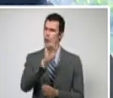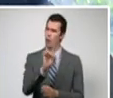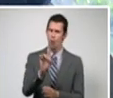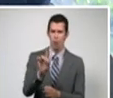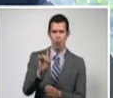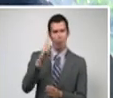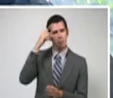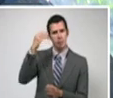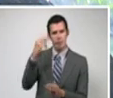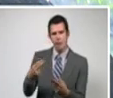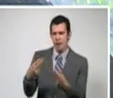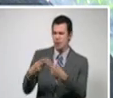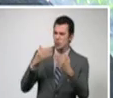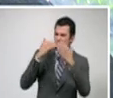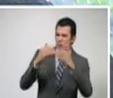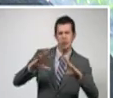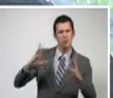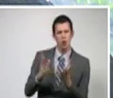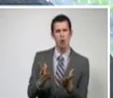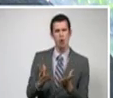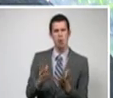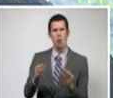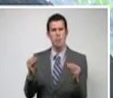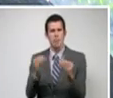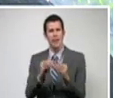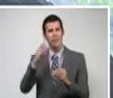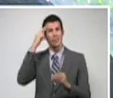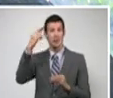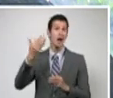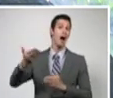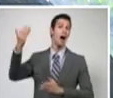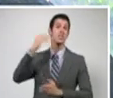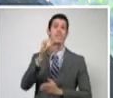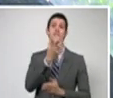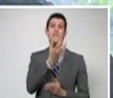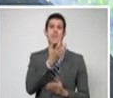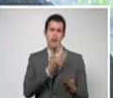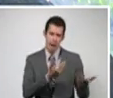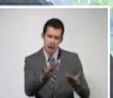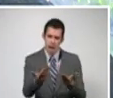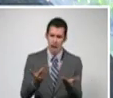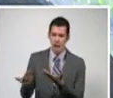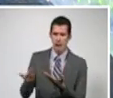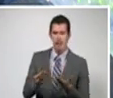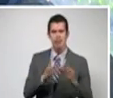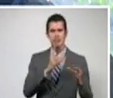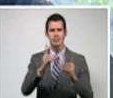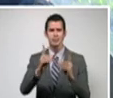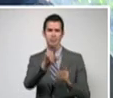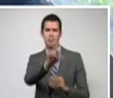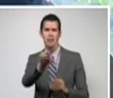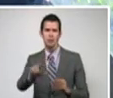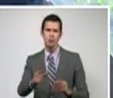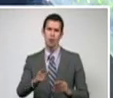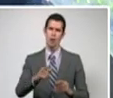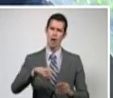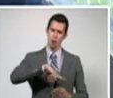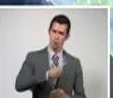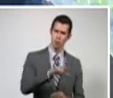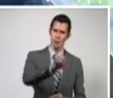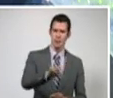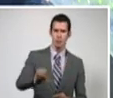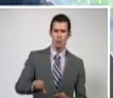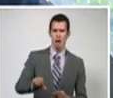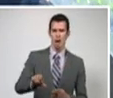que se inició precisamente con las palabras a los intelectuales. Un diálogo que nunca se ha interrumpido,